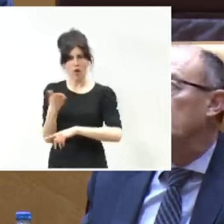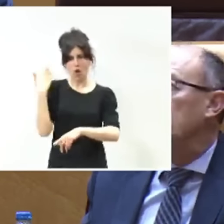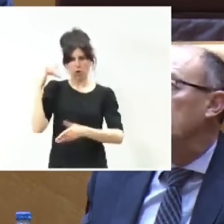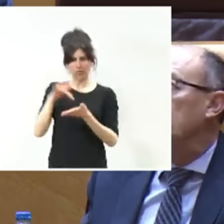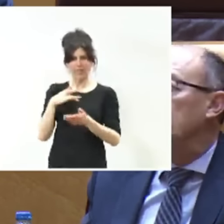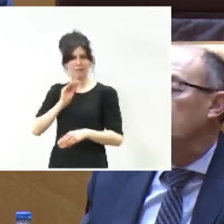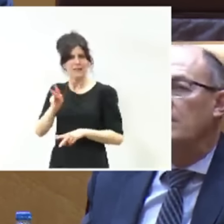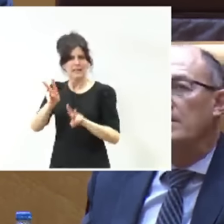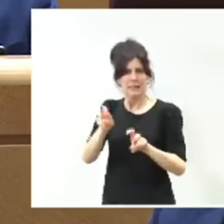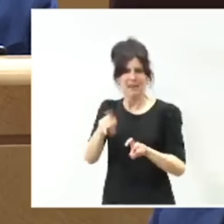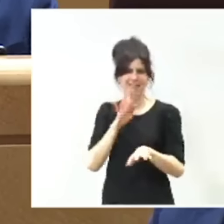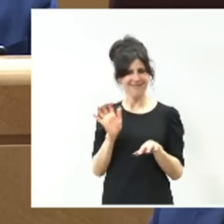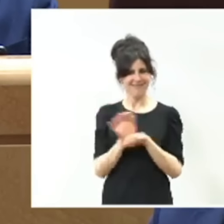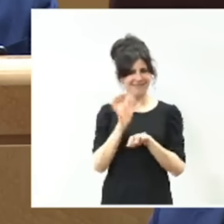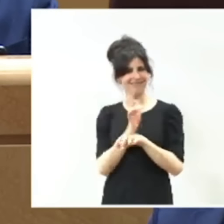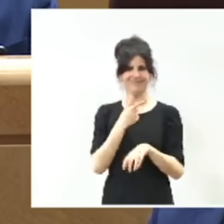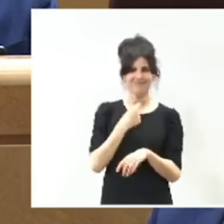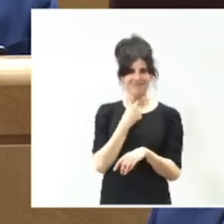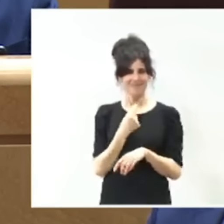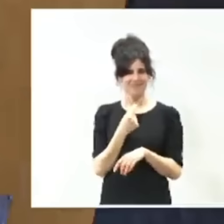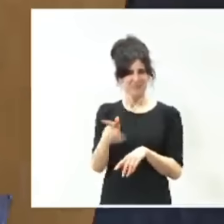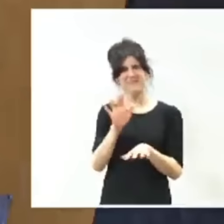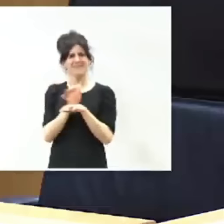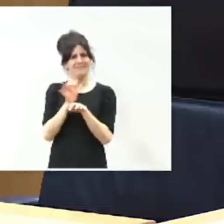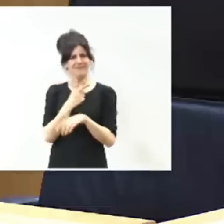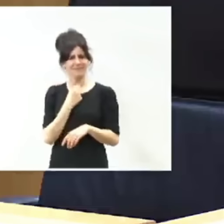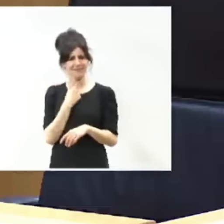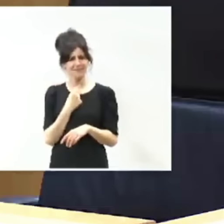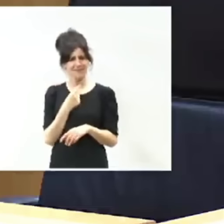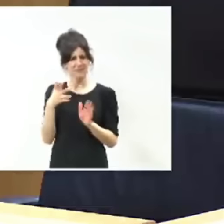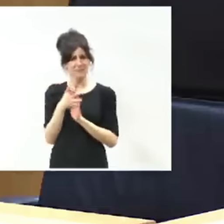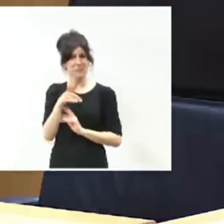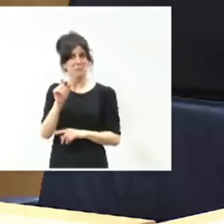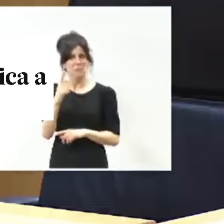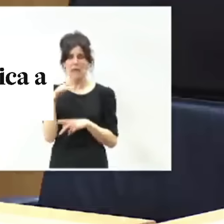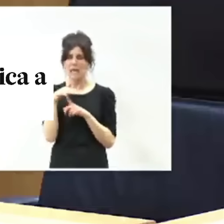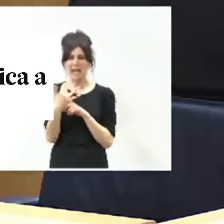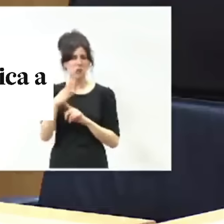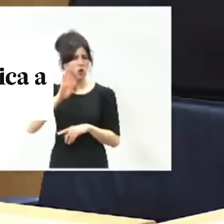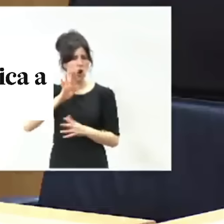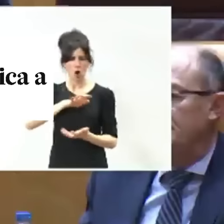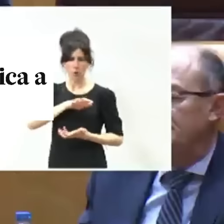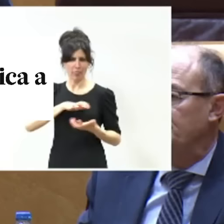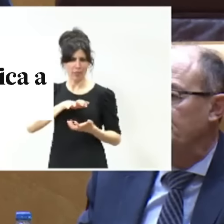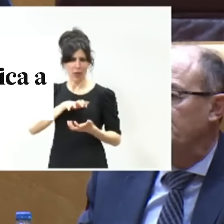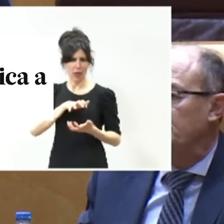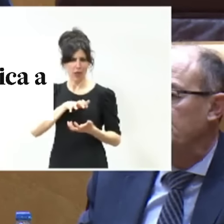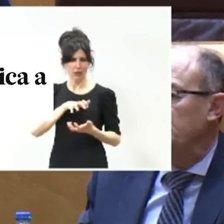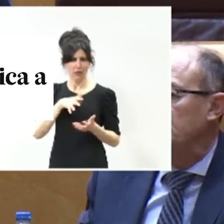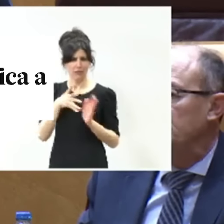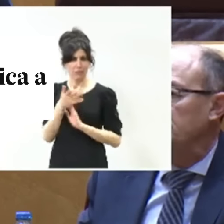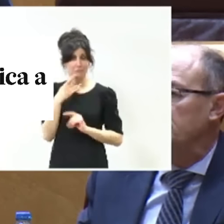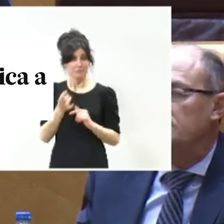cuestión, se ríe. Se ríe estrepitosamente. Es el primer caso de corrupción en este país que se